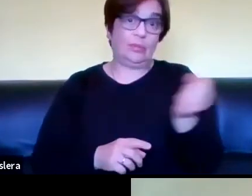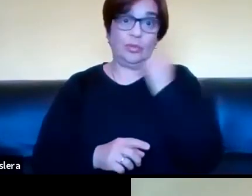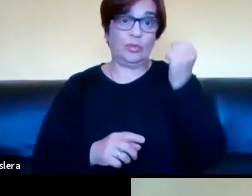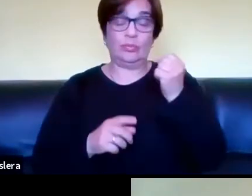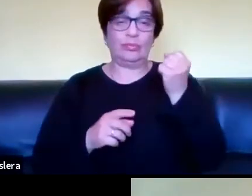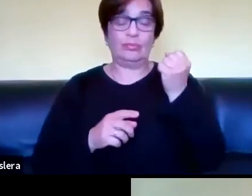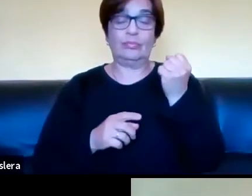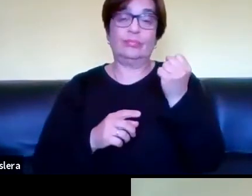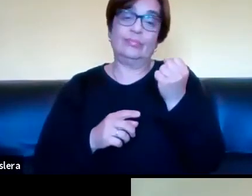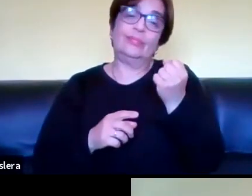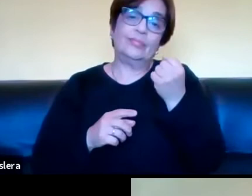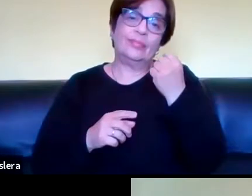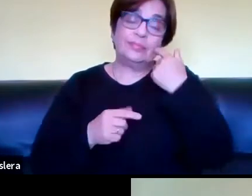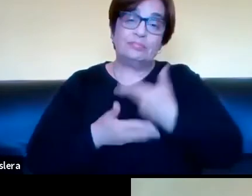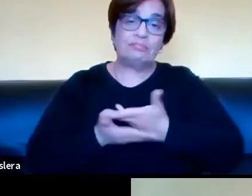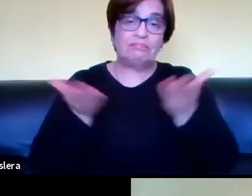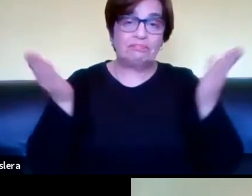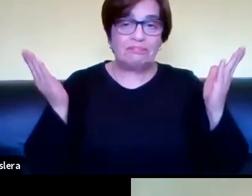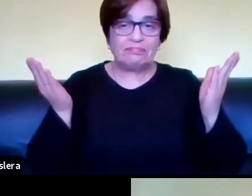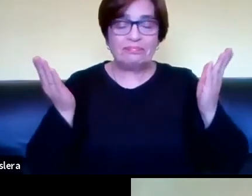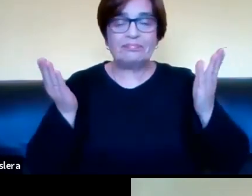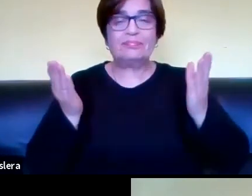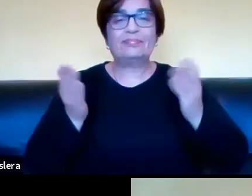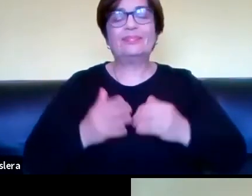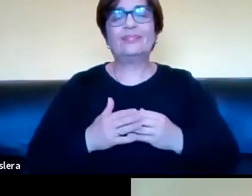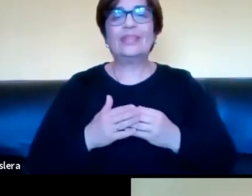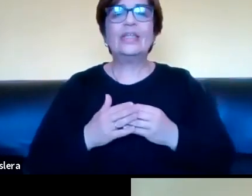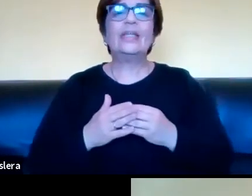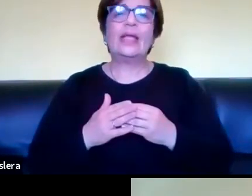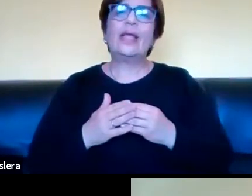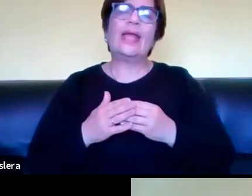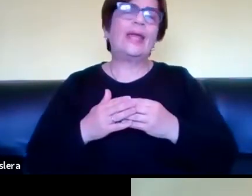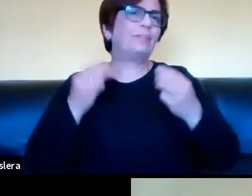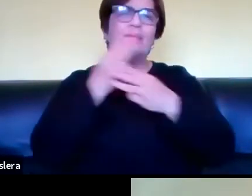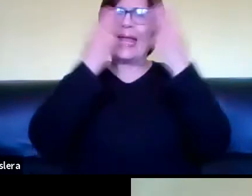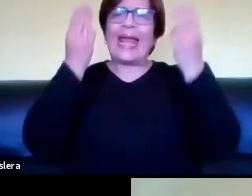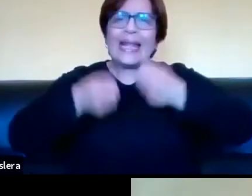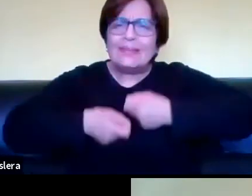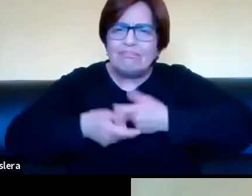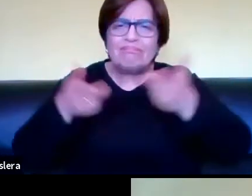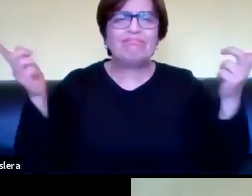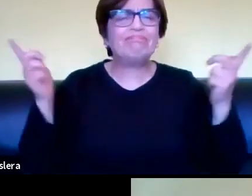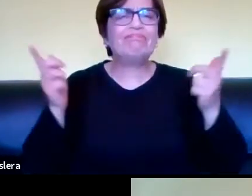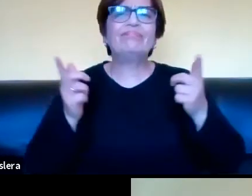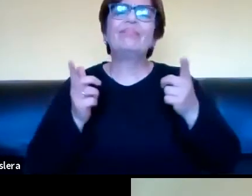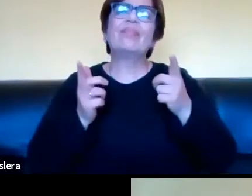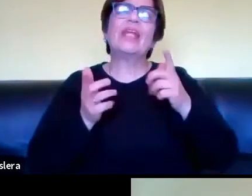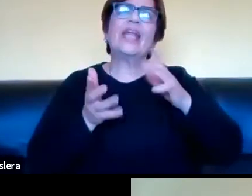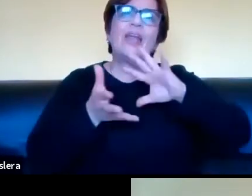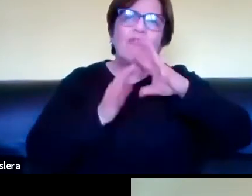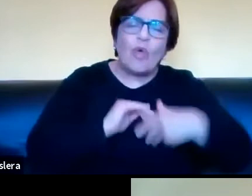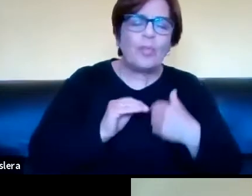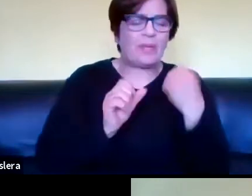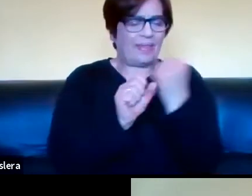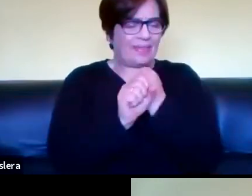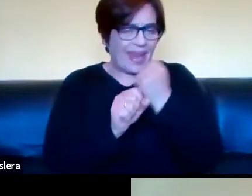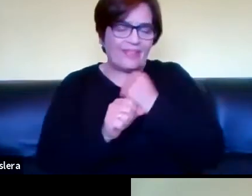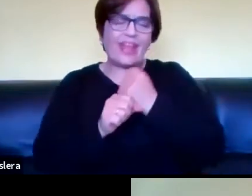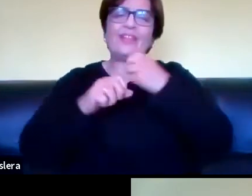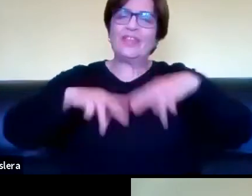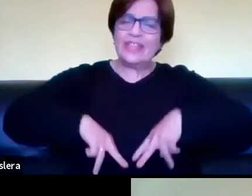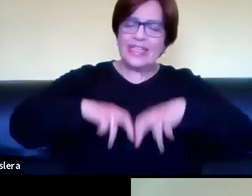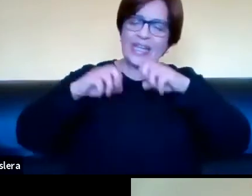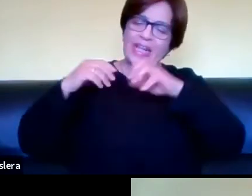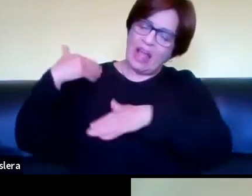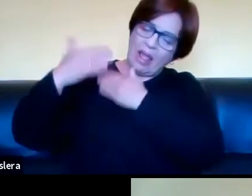compartir más abiertamente las líneas de trabajo e investigación que